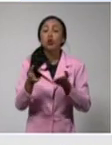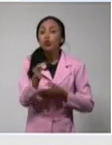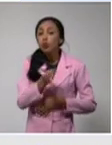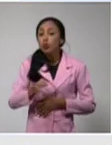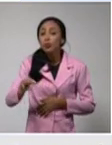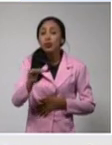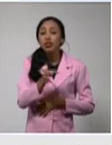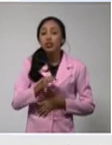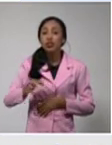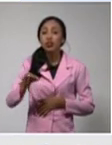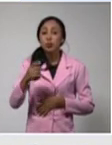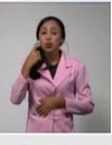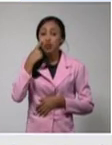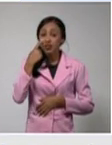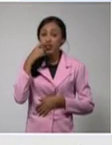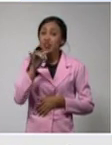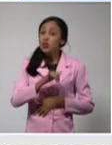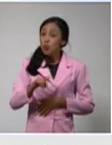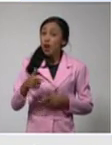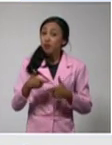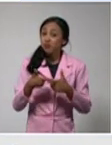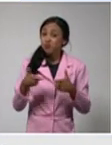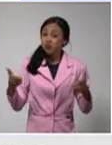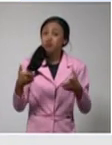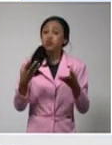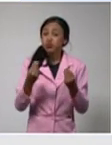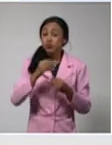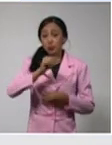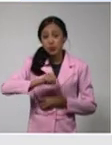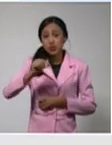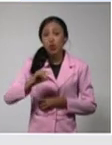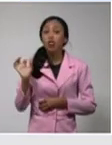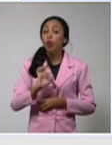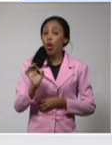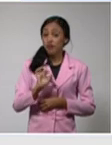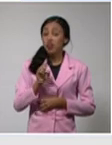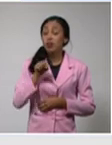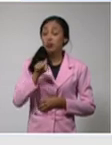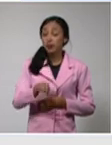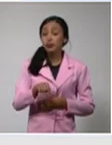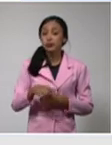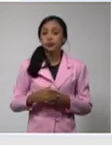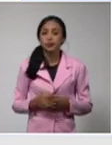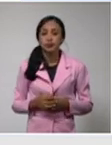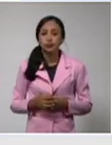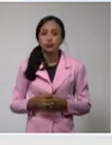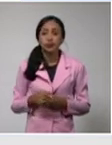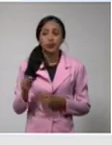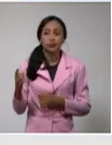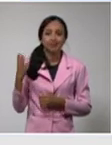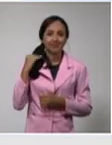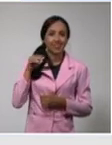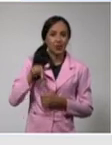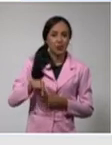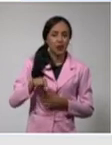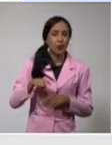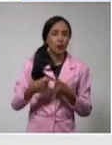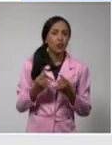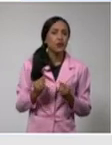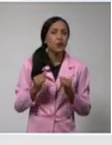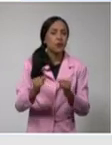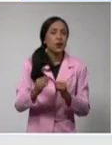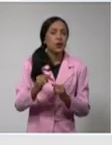elevadas todavía. Me rectificaban que cuando mencioné los casos de la